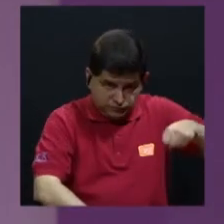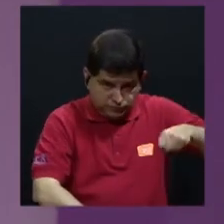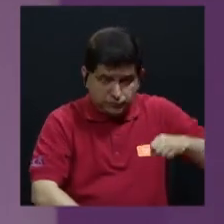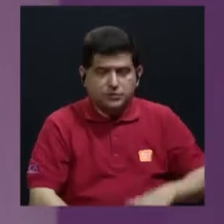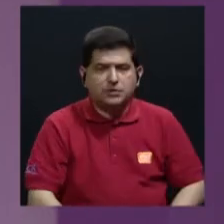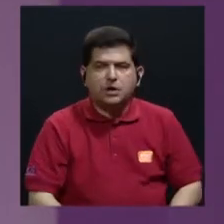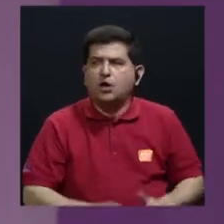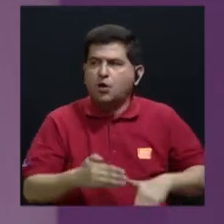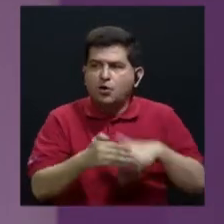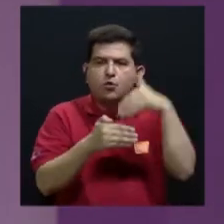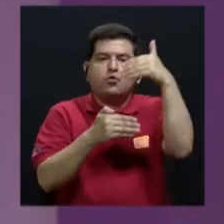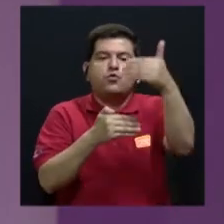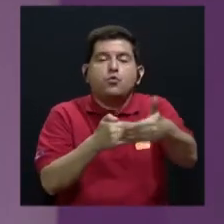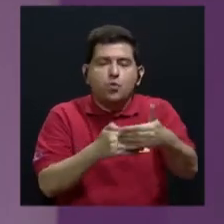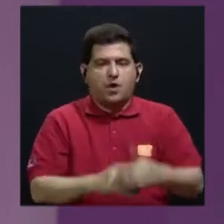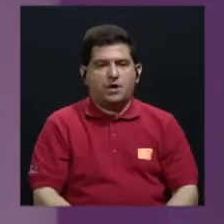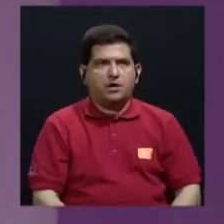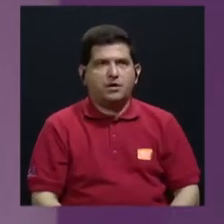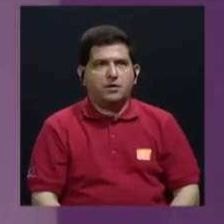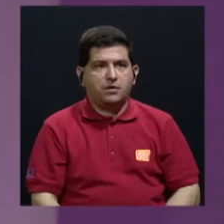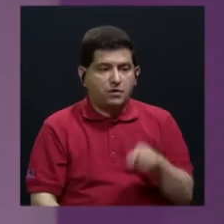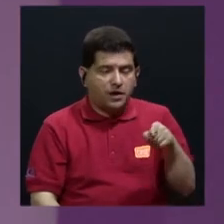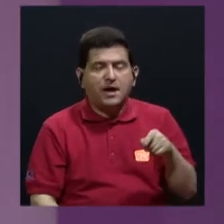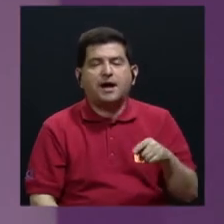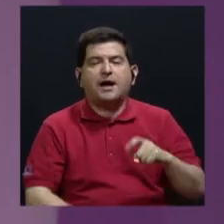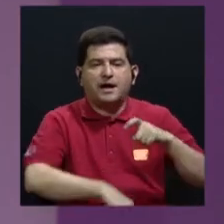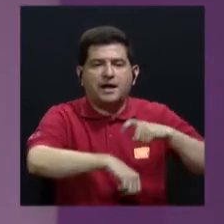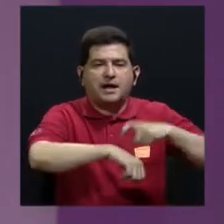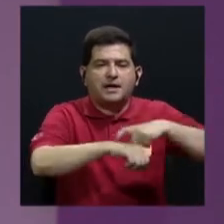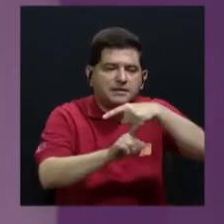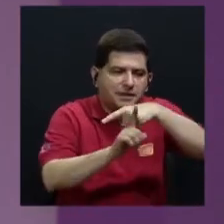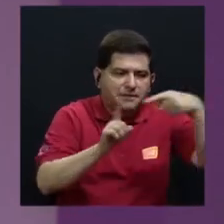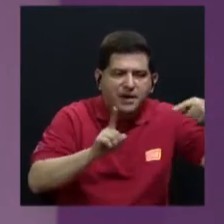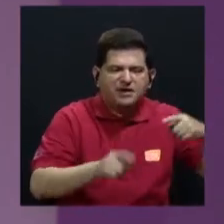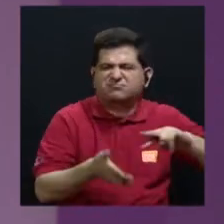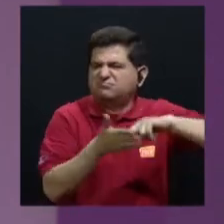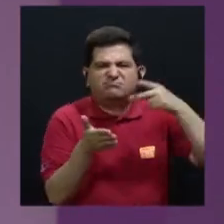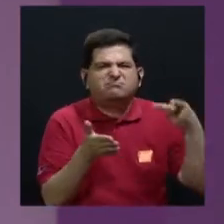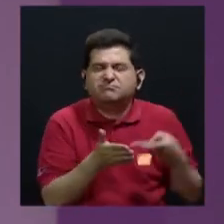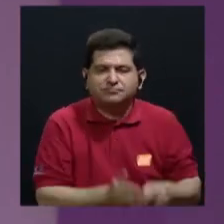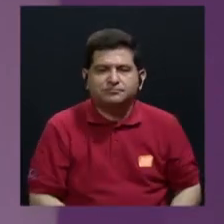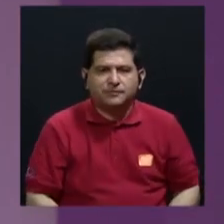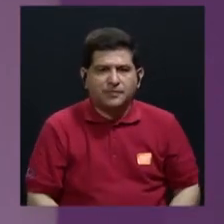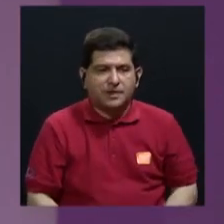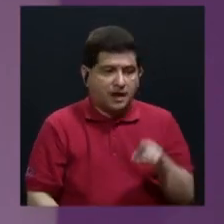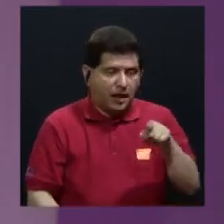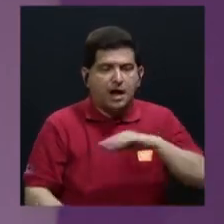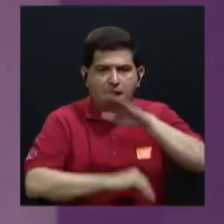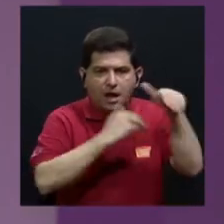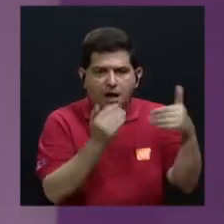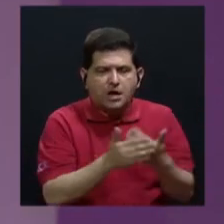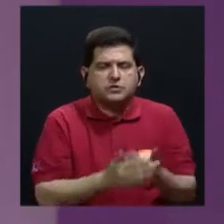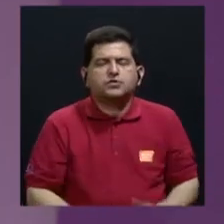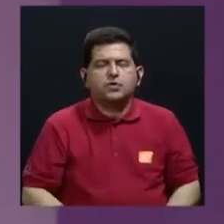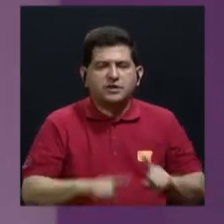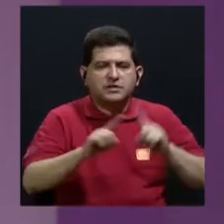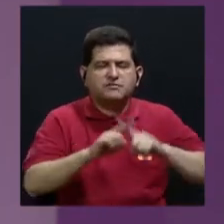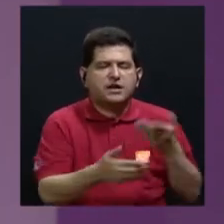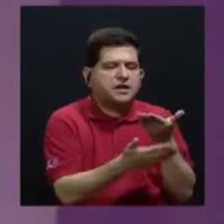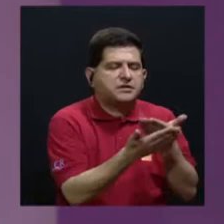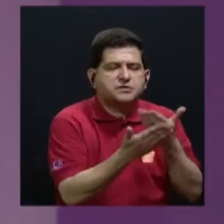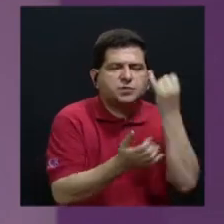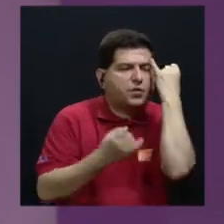a partir de ahí debe iniciar lo que se llama la etapa intermedia que es ya propiamente la presentación de todos los alegatos, las